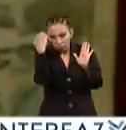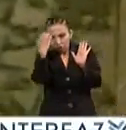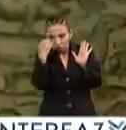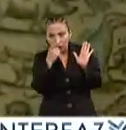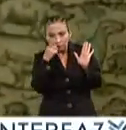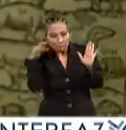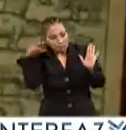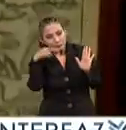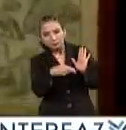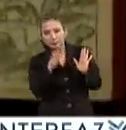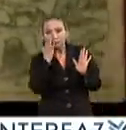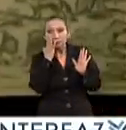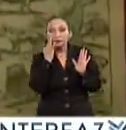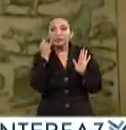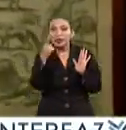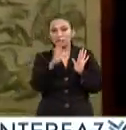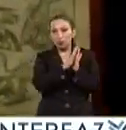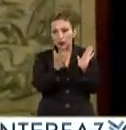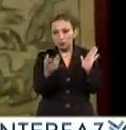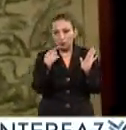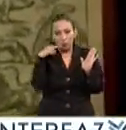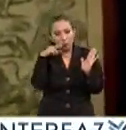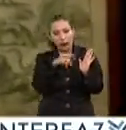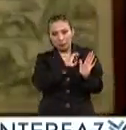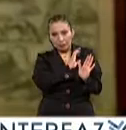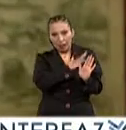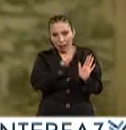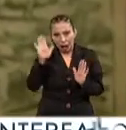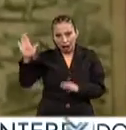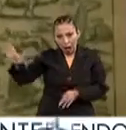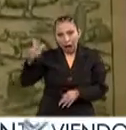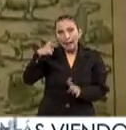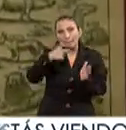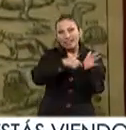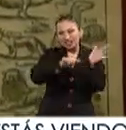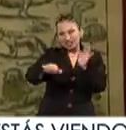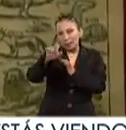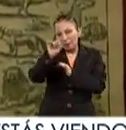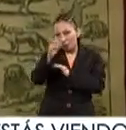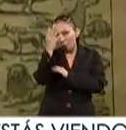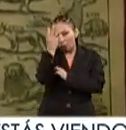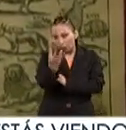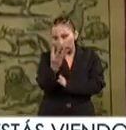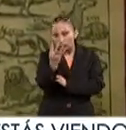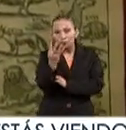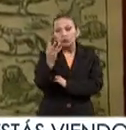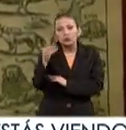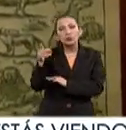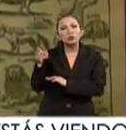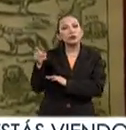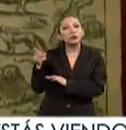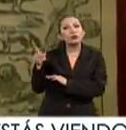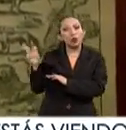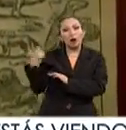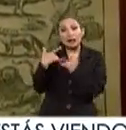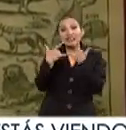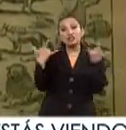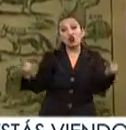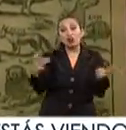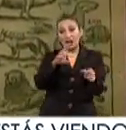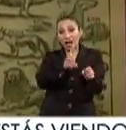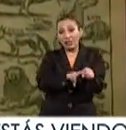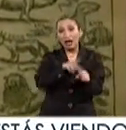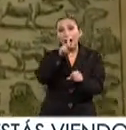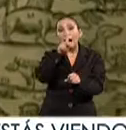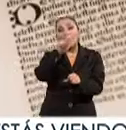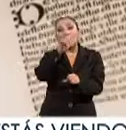es una edición española de 1624 de la historia natural